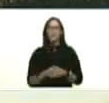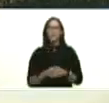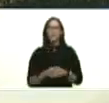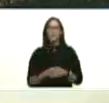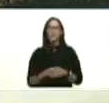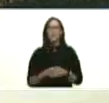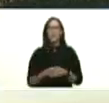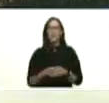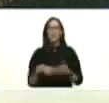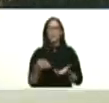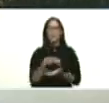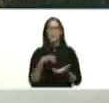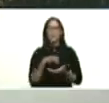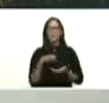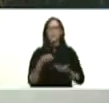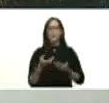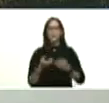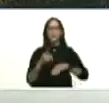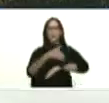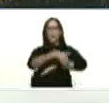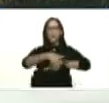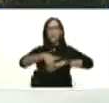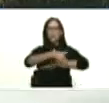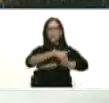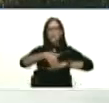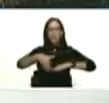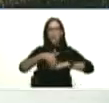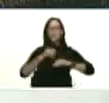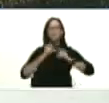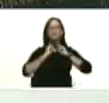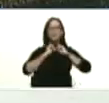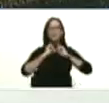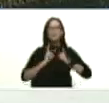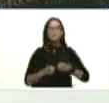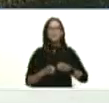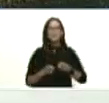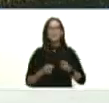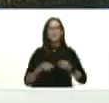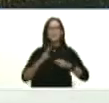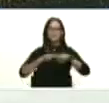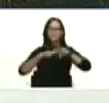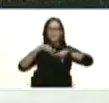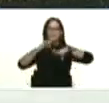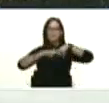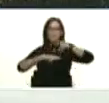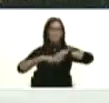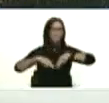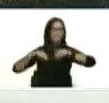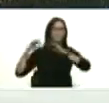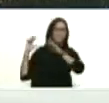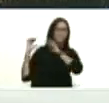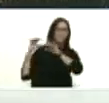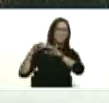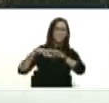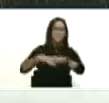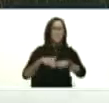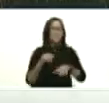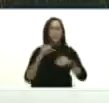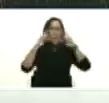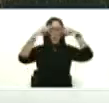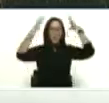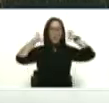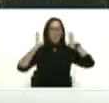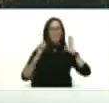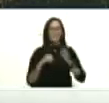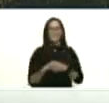borde carreteras enteras que son tapiadas por Aluc no por Ramos Aluc sino por una